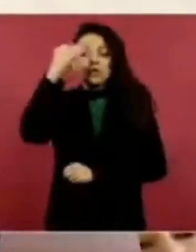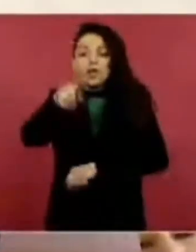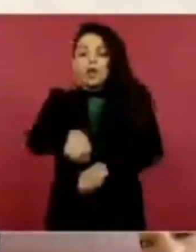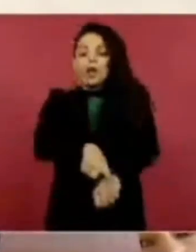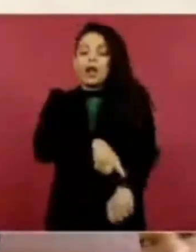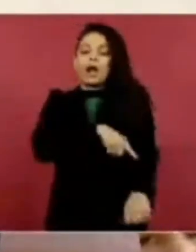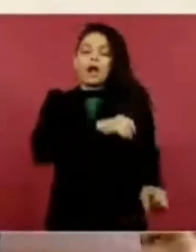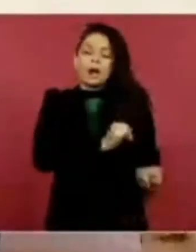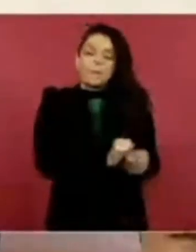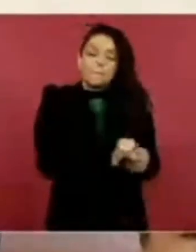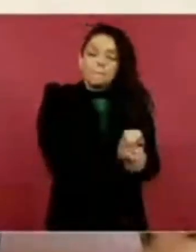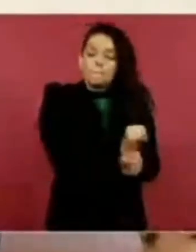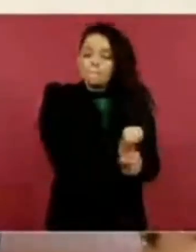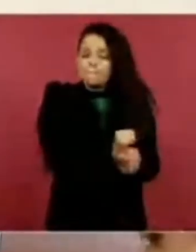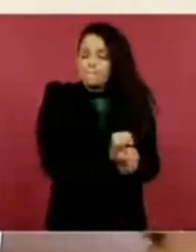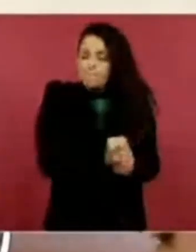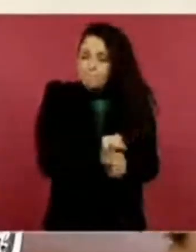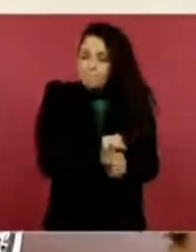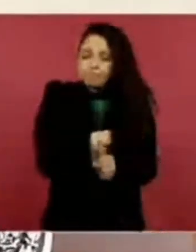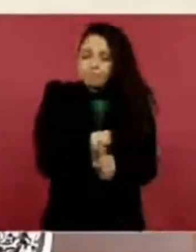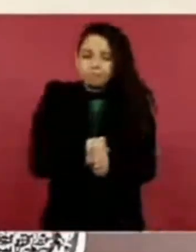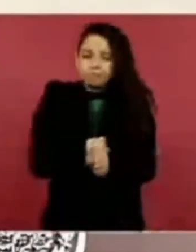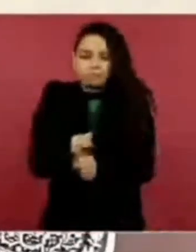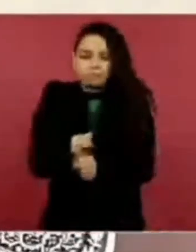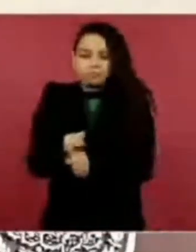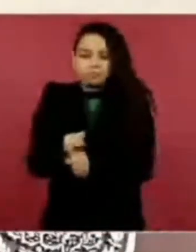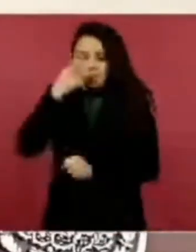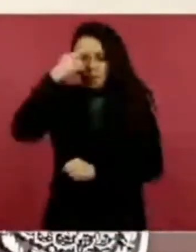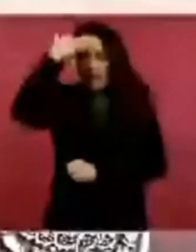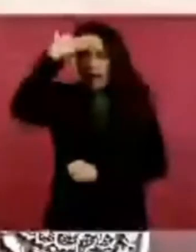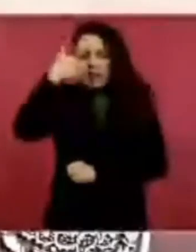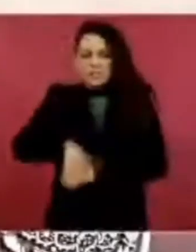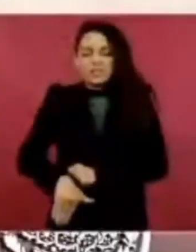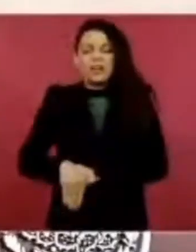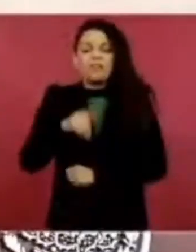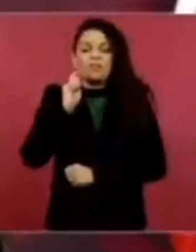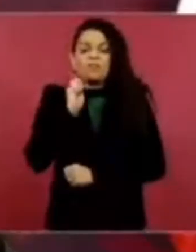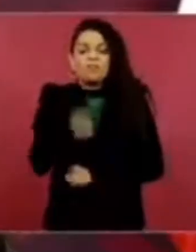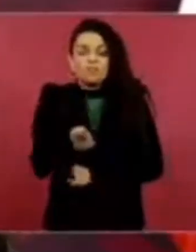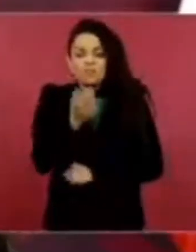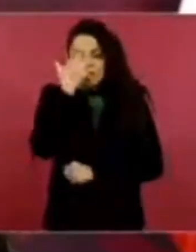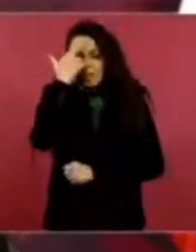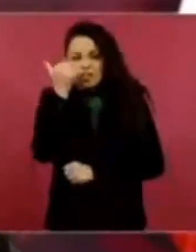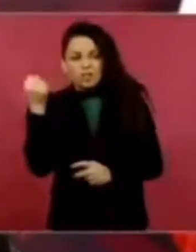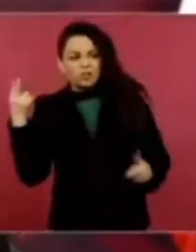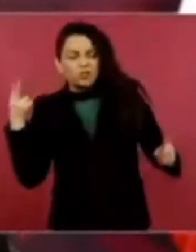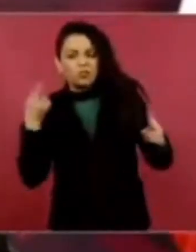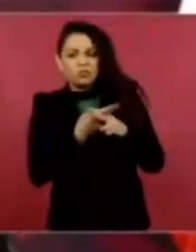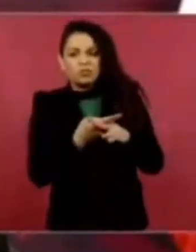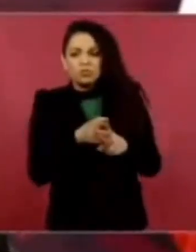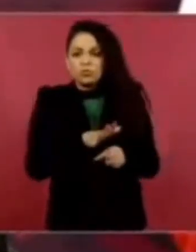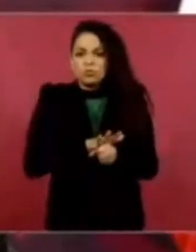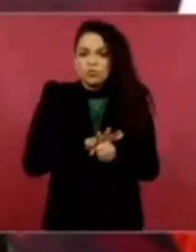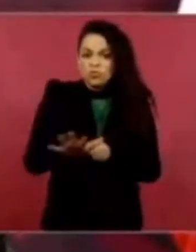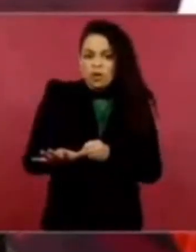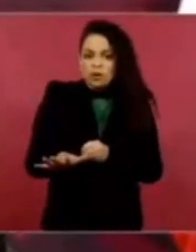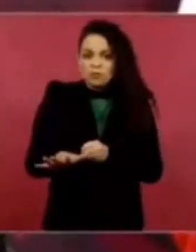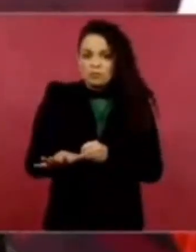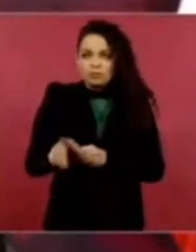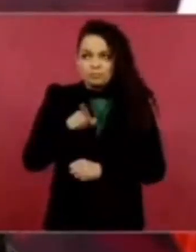un crimen de Estado, lo del asesinato del presidente Kennedy.